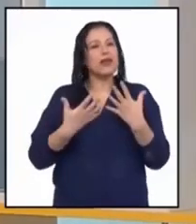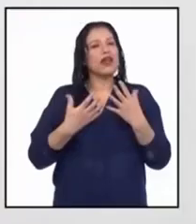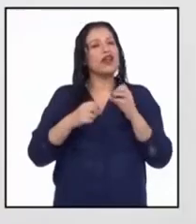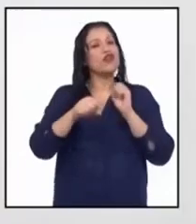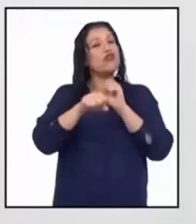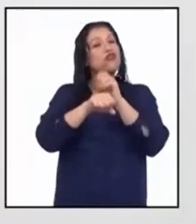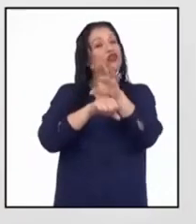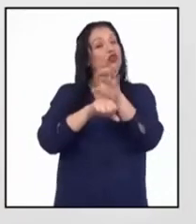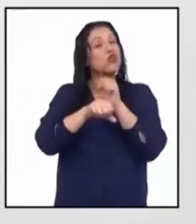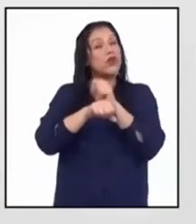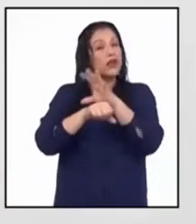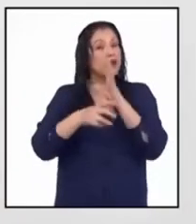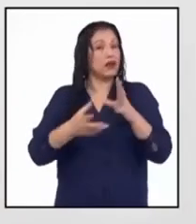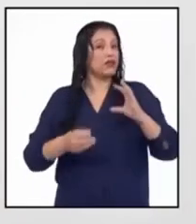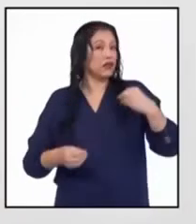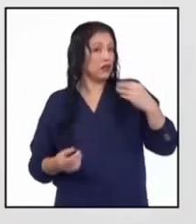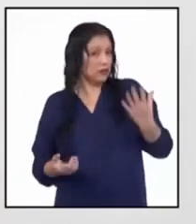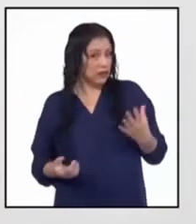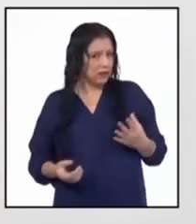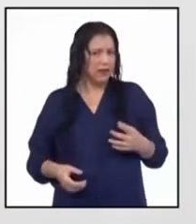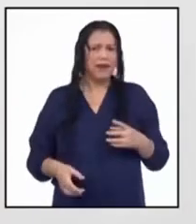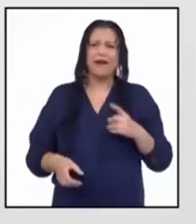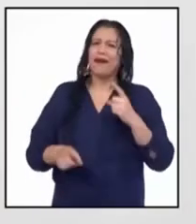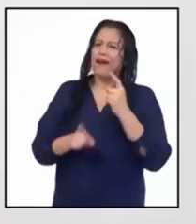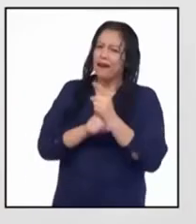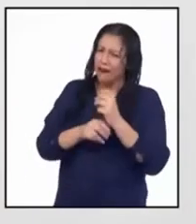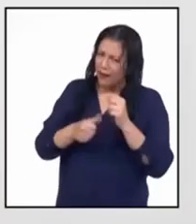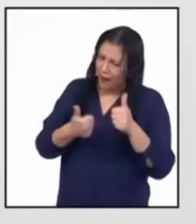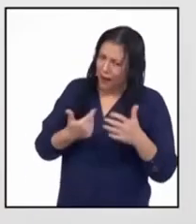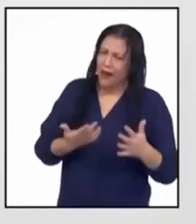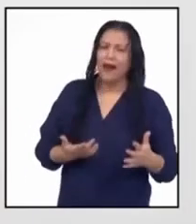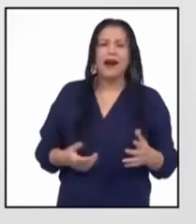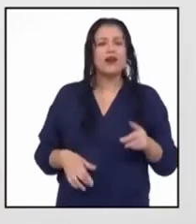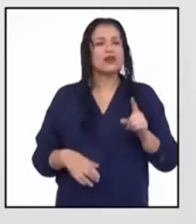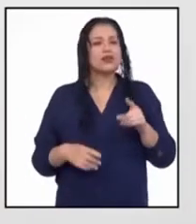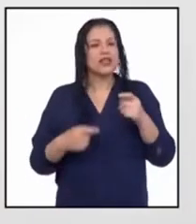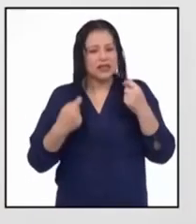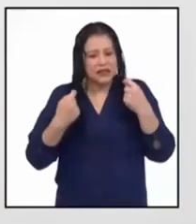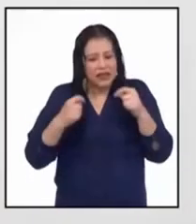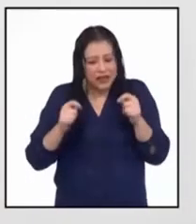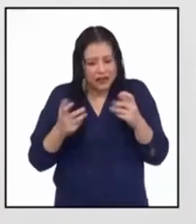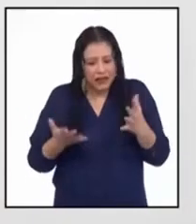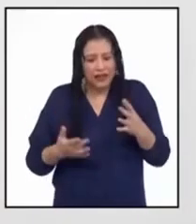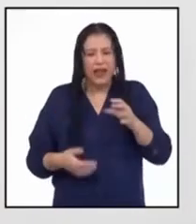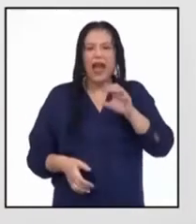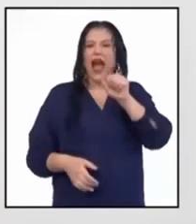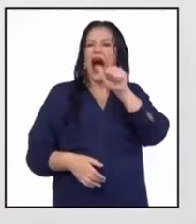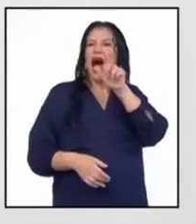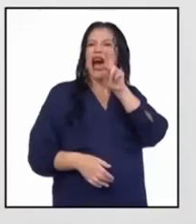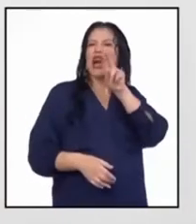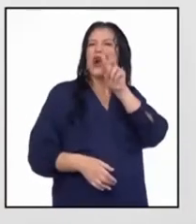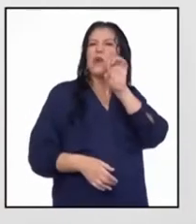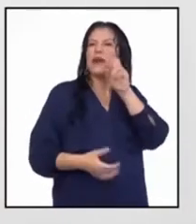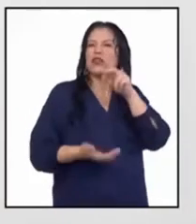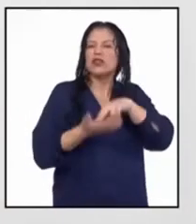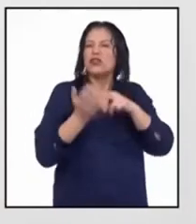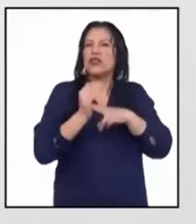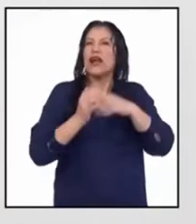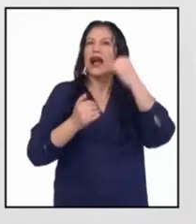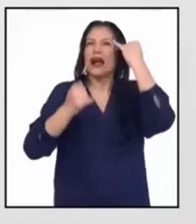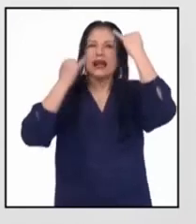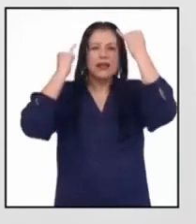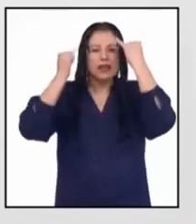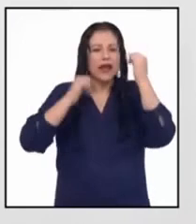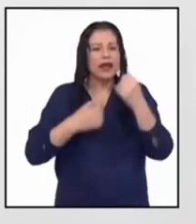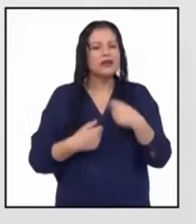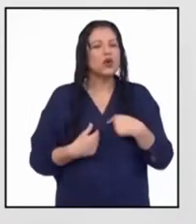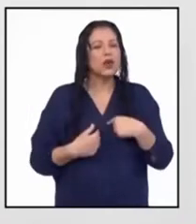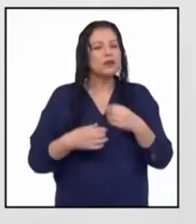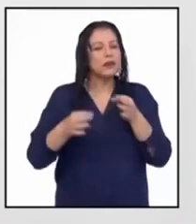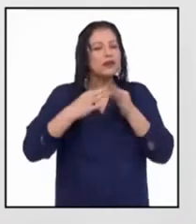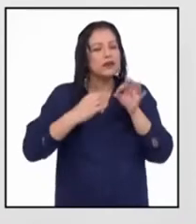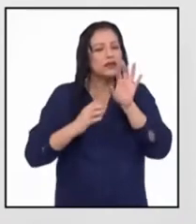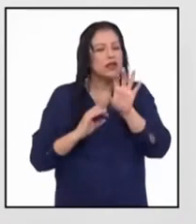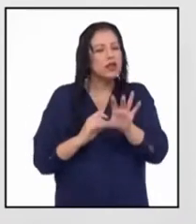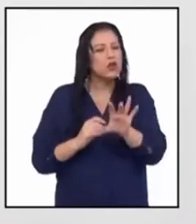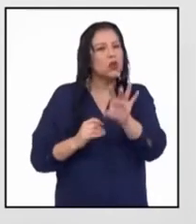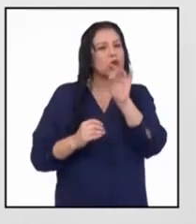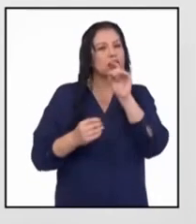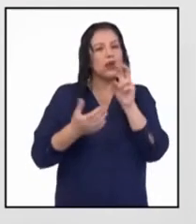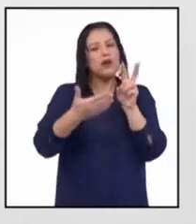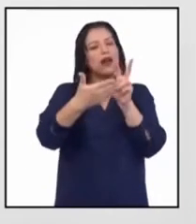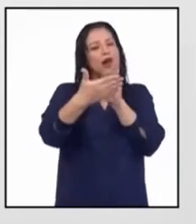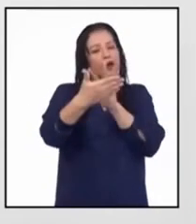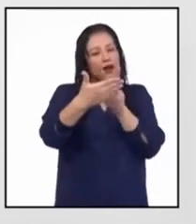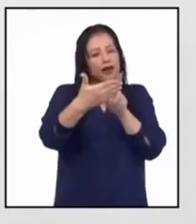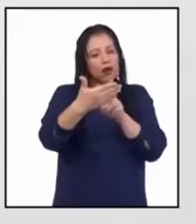argumentativo? Claro, Stephanie. Se trata de argumentos e ideas que van apareciendo en lo que